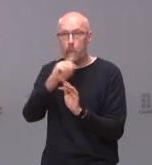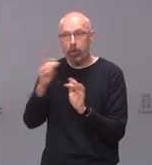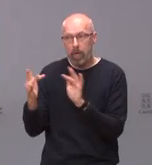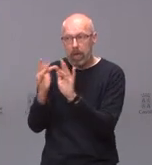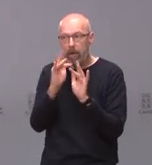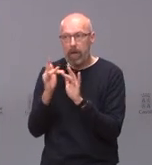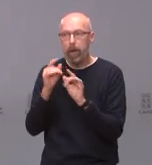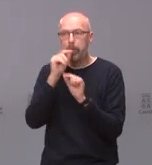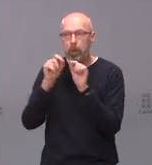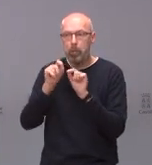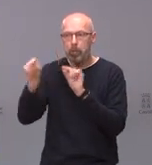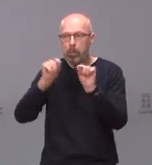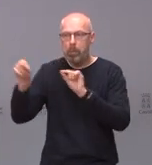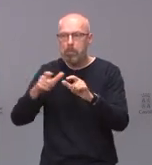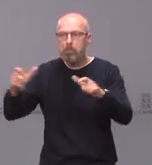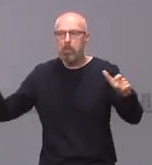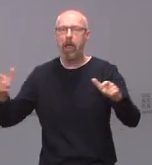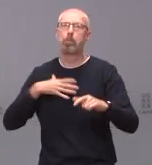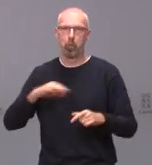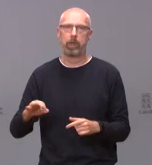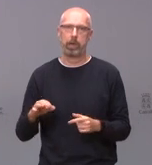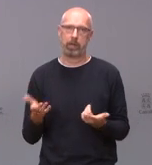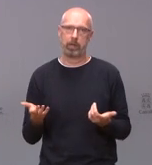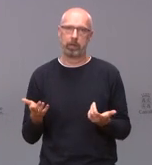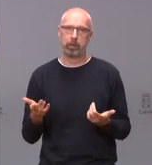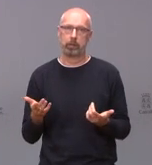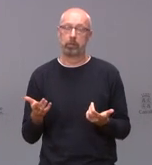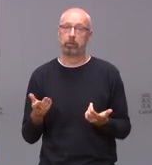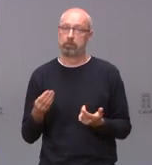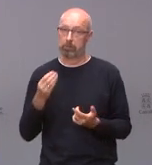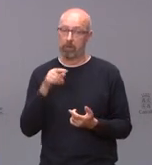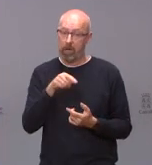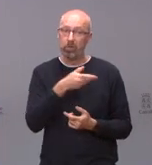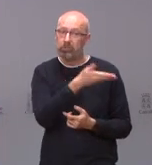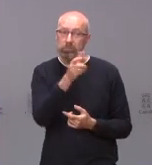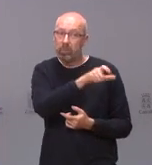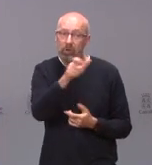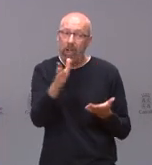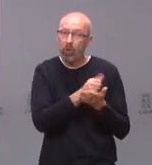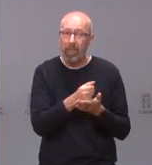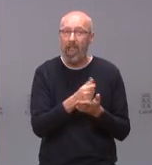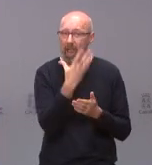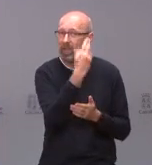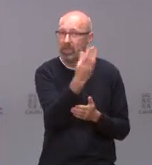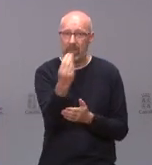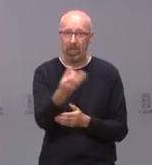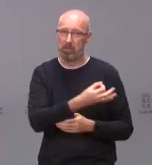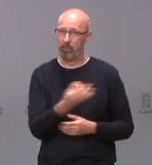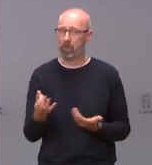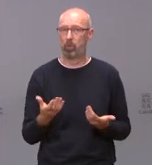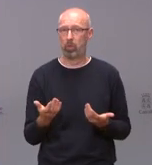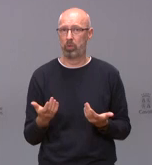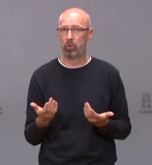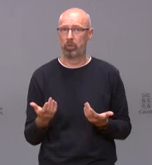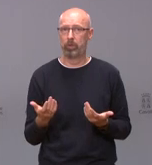insisto que esto lo entiende todo el mundo y cuando nosotros decimos que hay